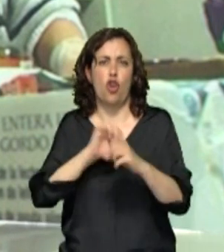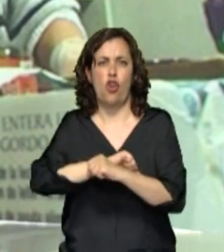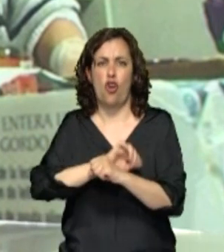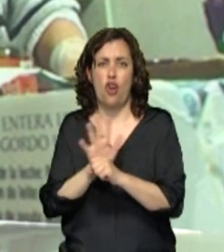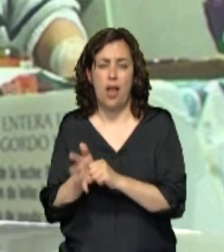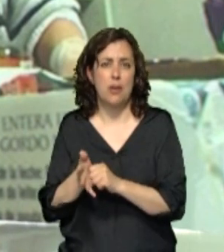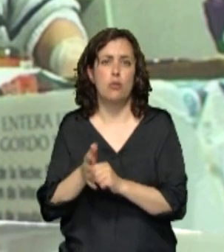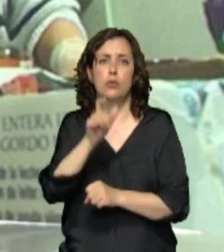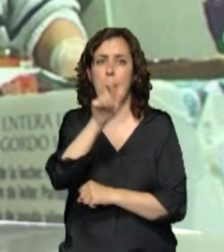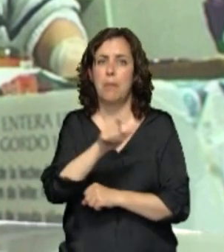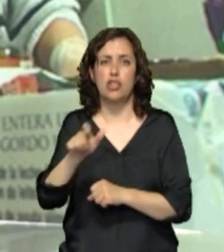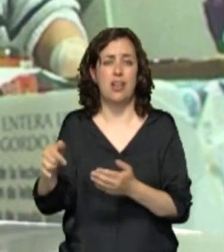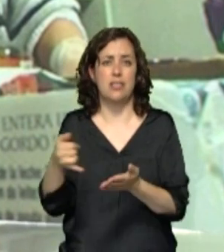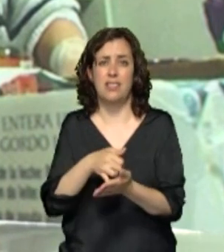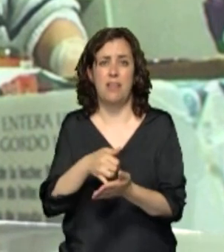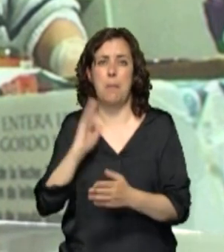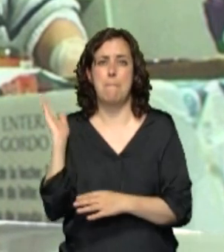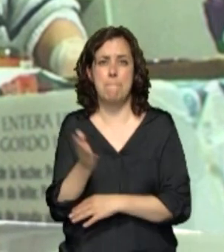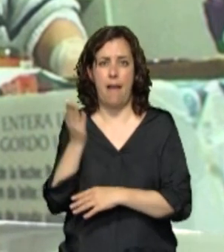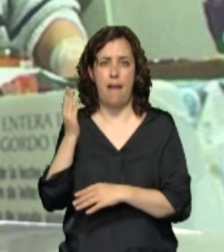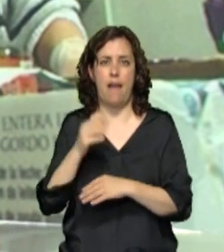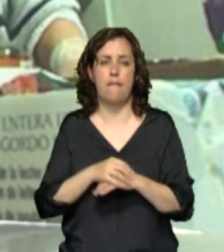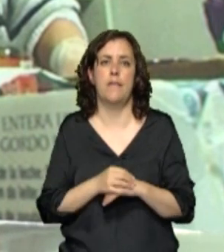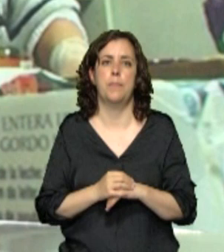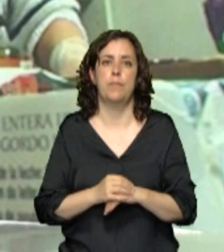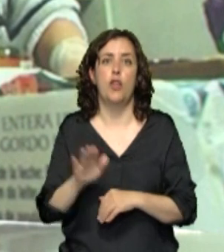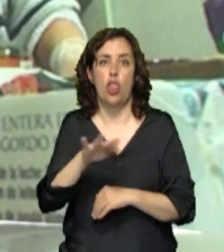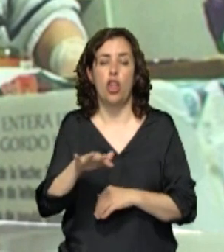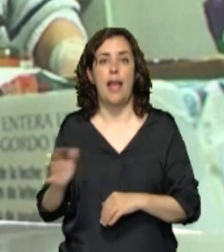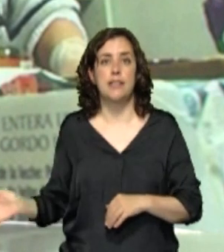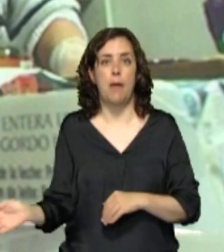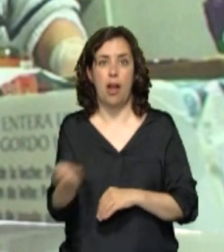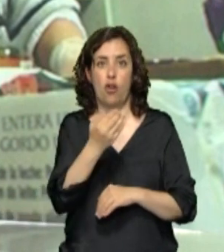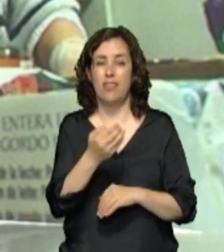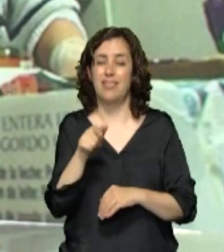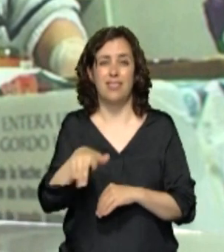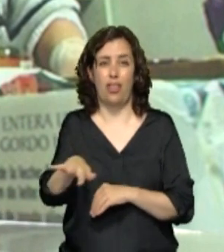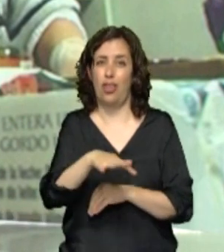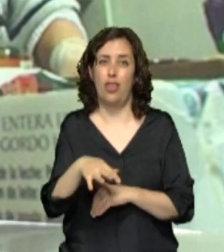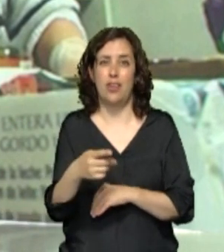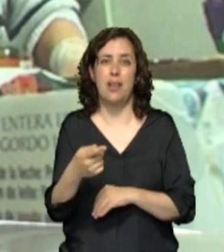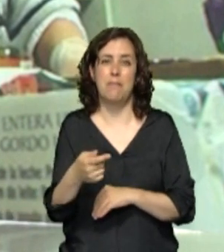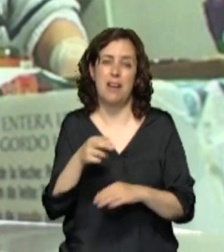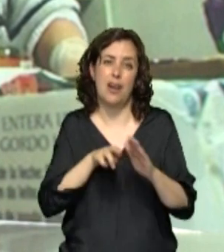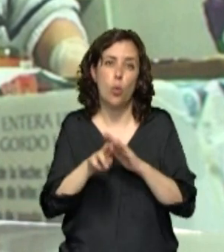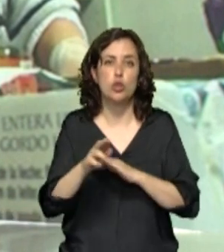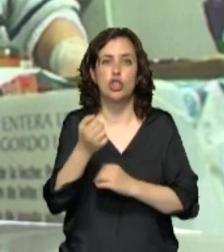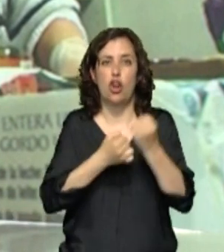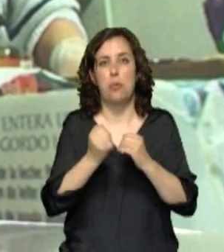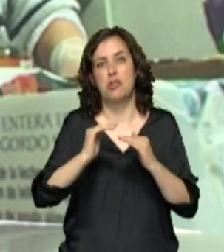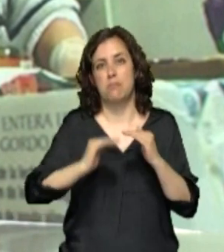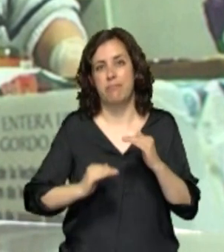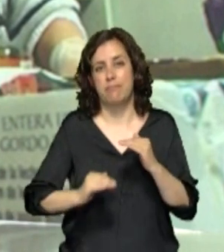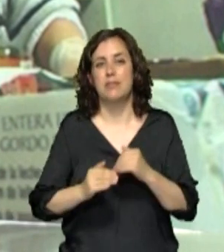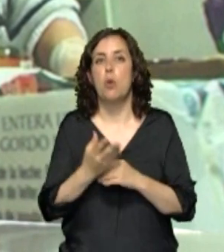a las personas más vulnerables. El Chabacoiz Sur es uno de los barrios con menos recursos económicos de Pamplona y muchas familias se han